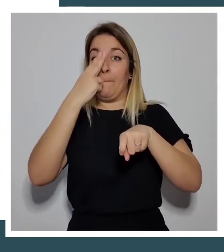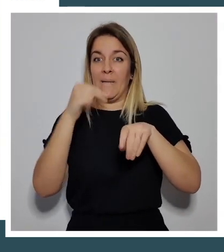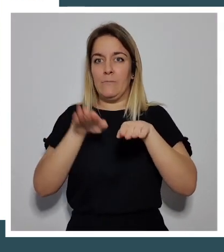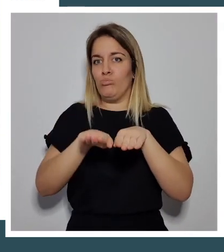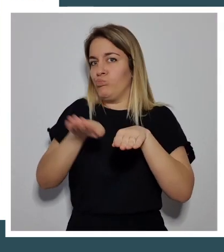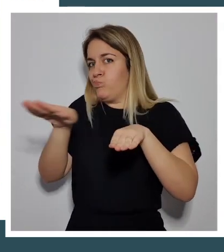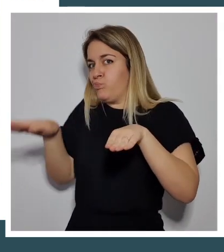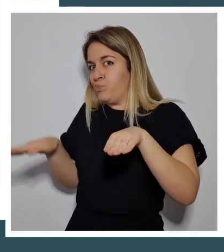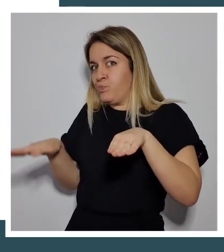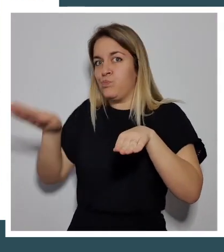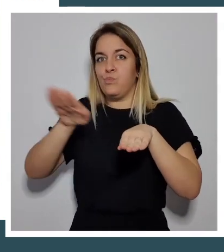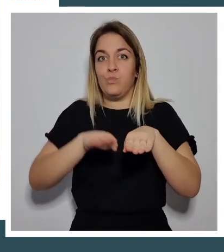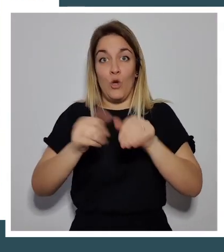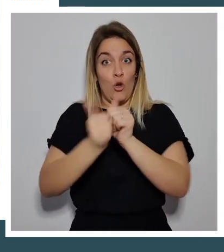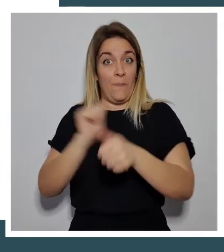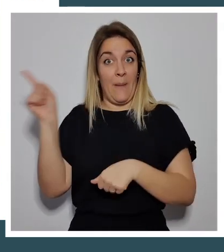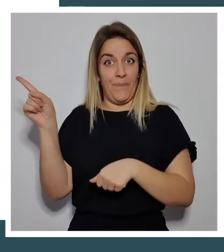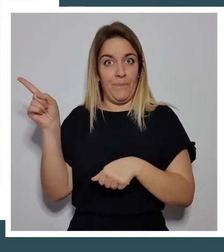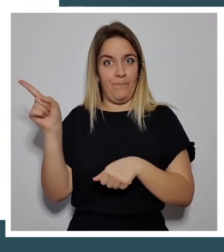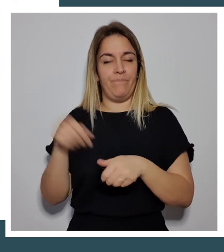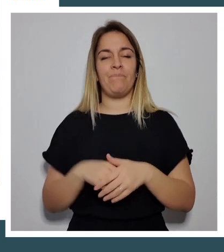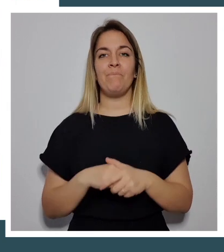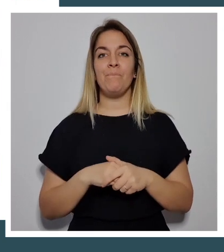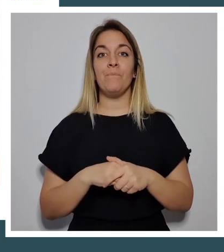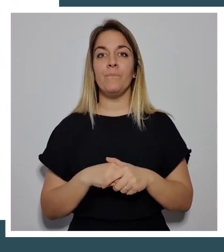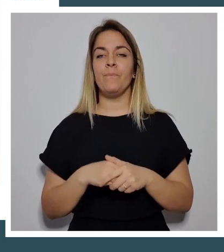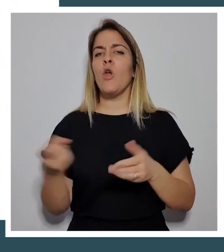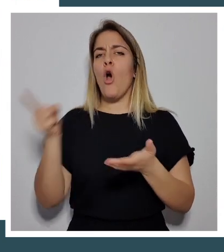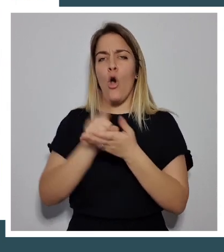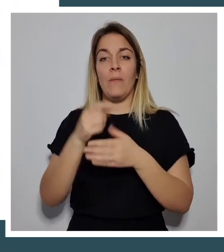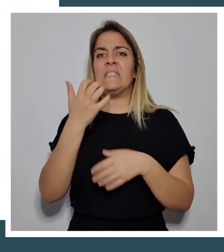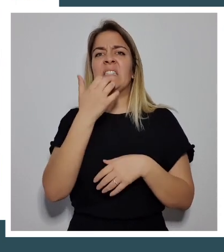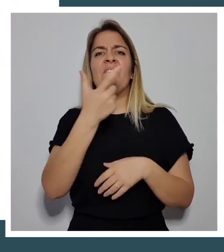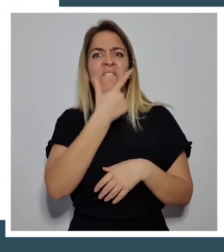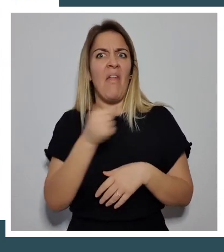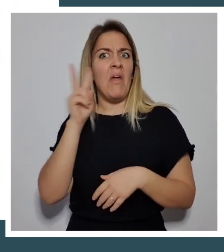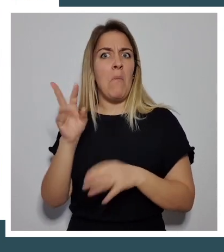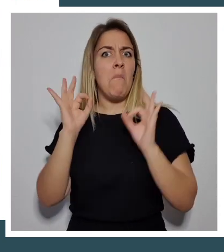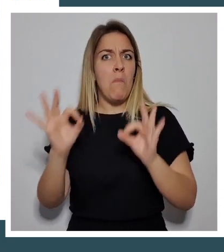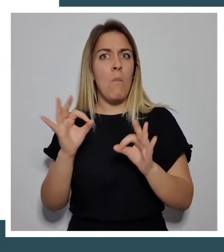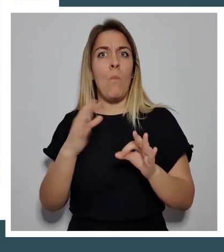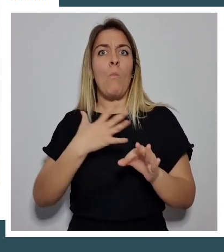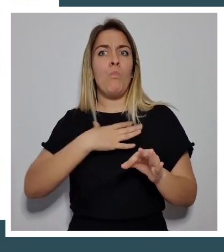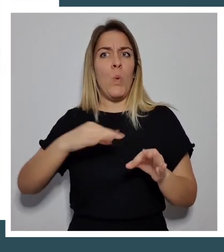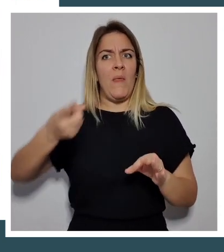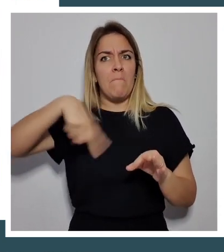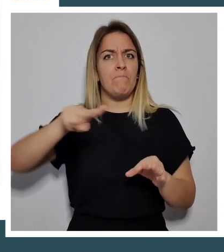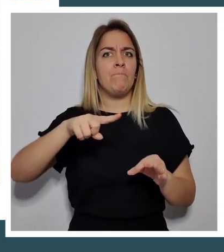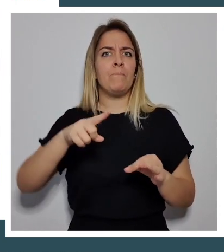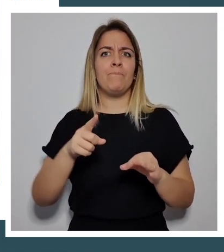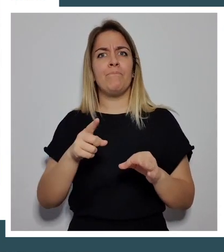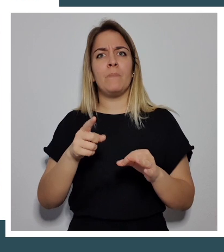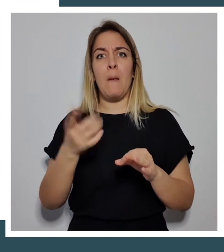y volverlo a colocar en su lugar. Si es demasiado sencillo, nos podemos oponer nosotros mismos resistencia con la mano